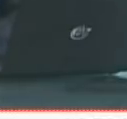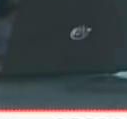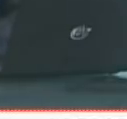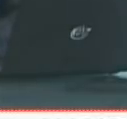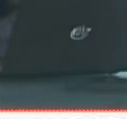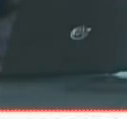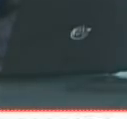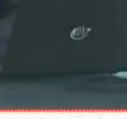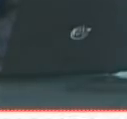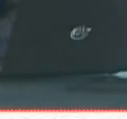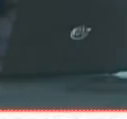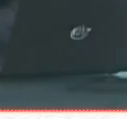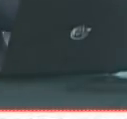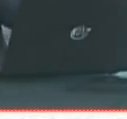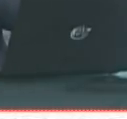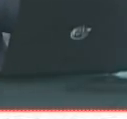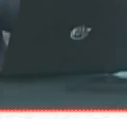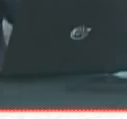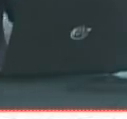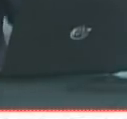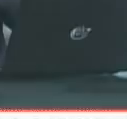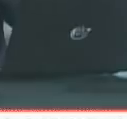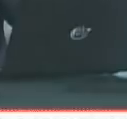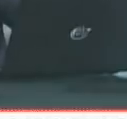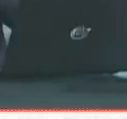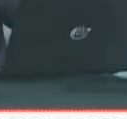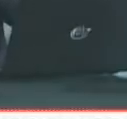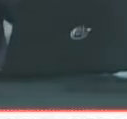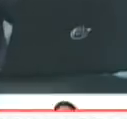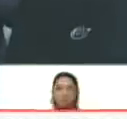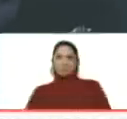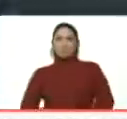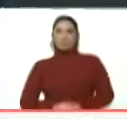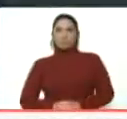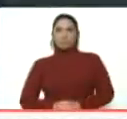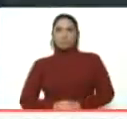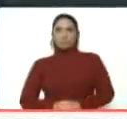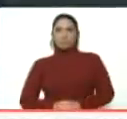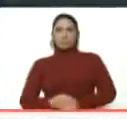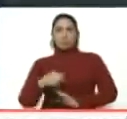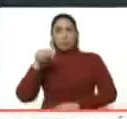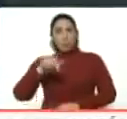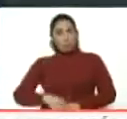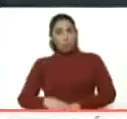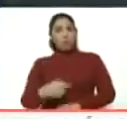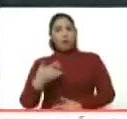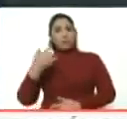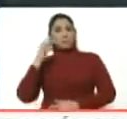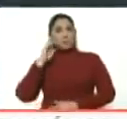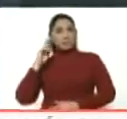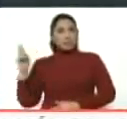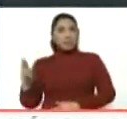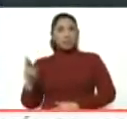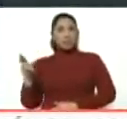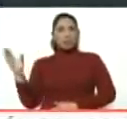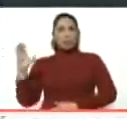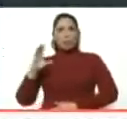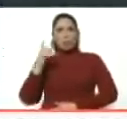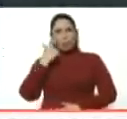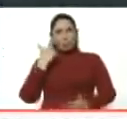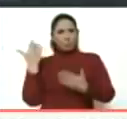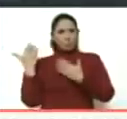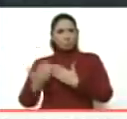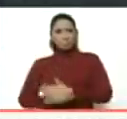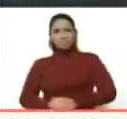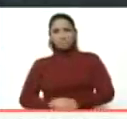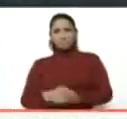telefónico con el periodista Gustavo Gómez en el programa 6 AM, de hoy a hoy, exactamente en Radio Caracol. Vamos a reponer para